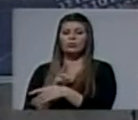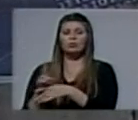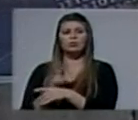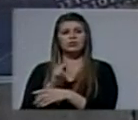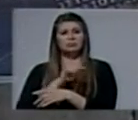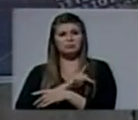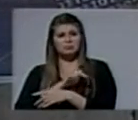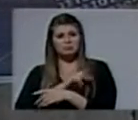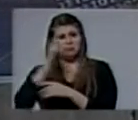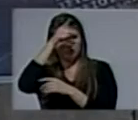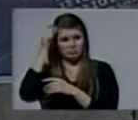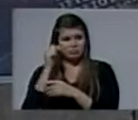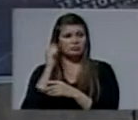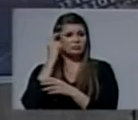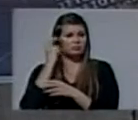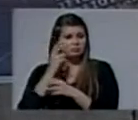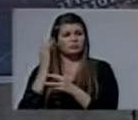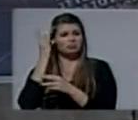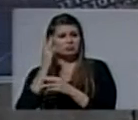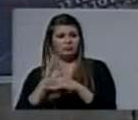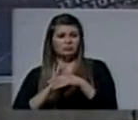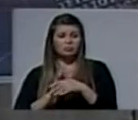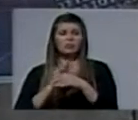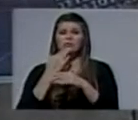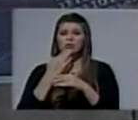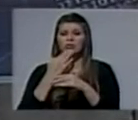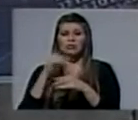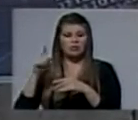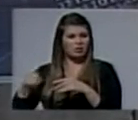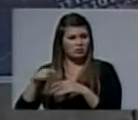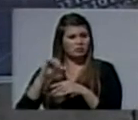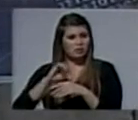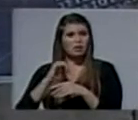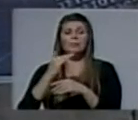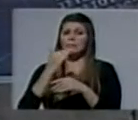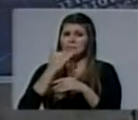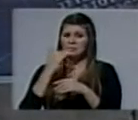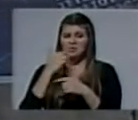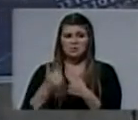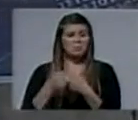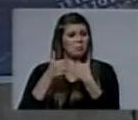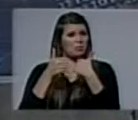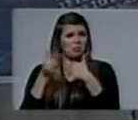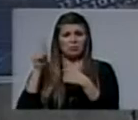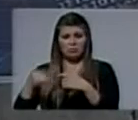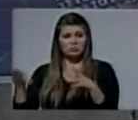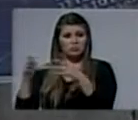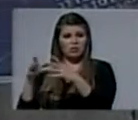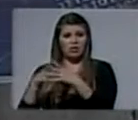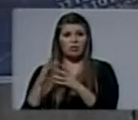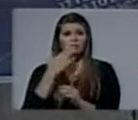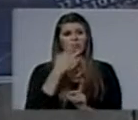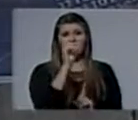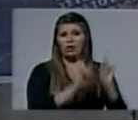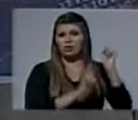personas capacitadas y especializadas. No están bien, pero están mucho mejor que muchos otros